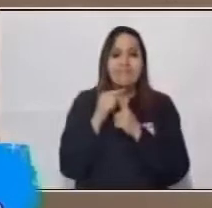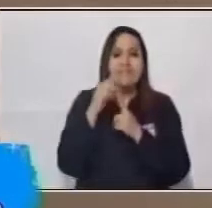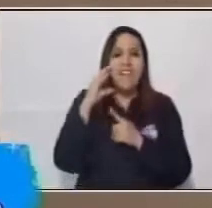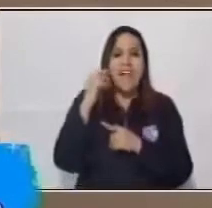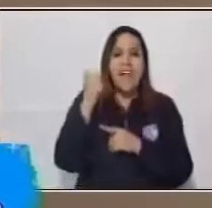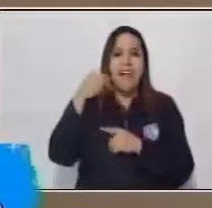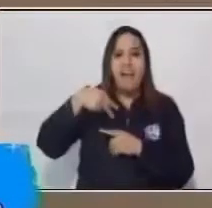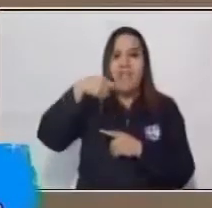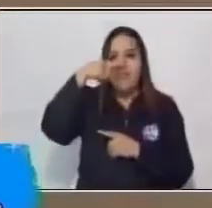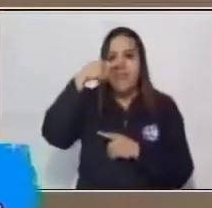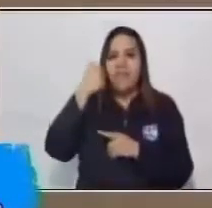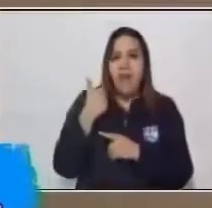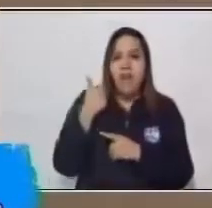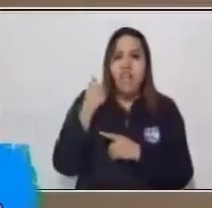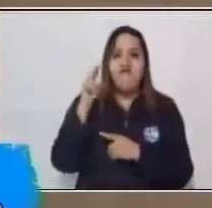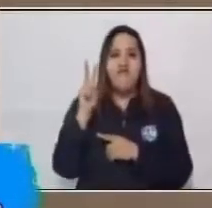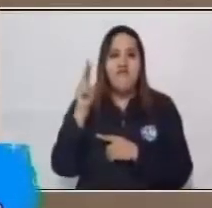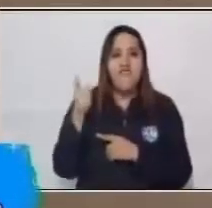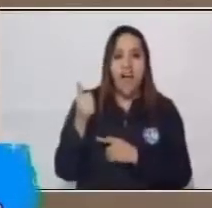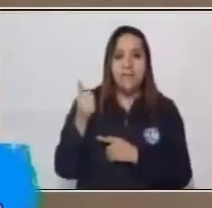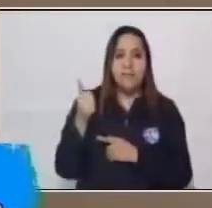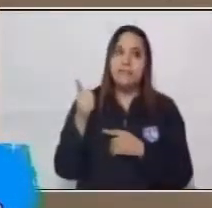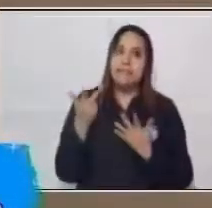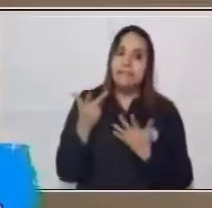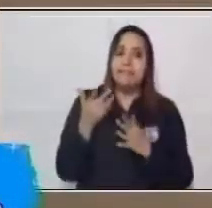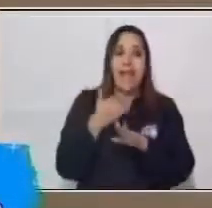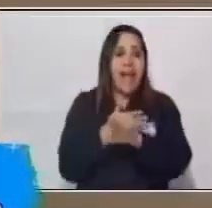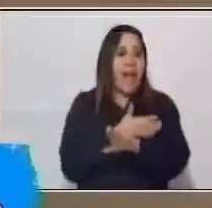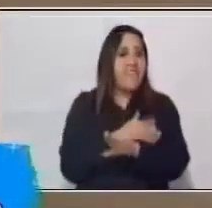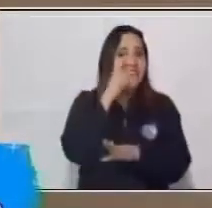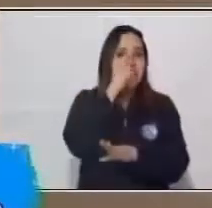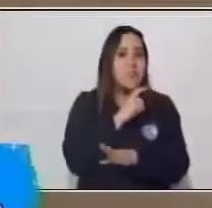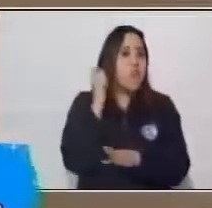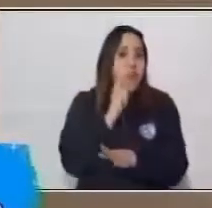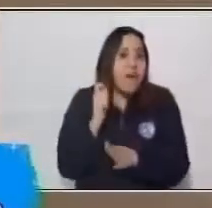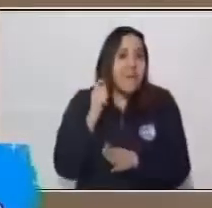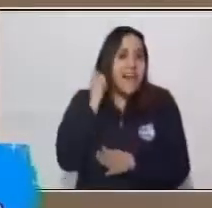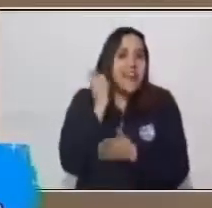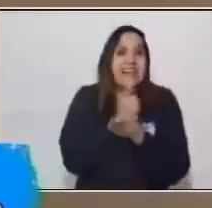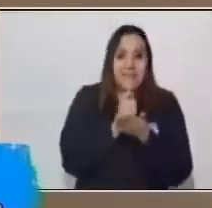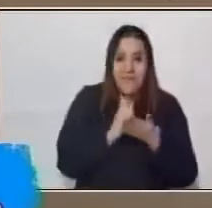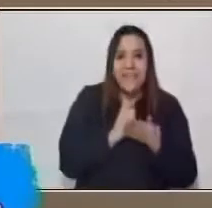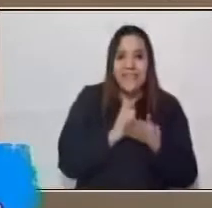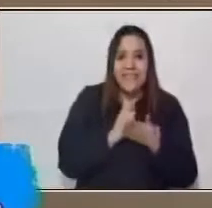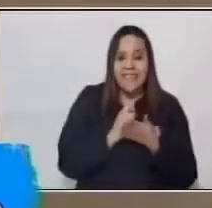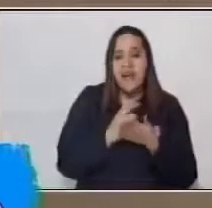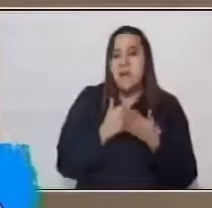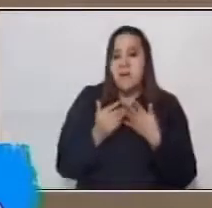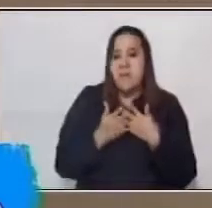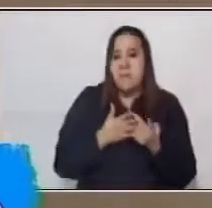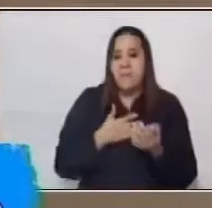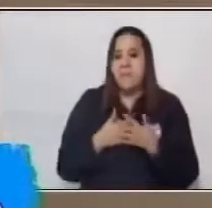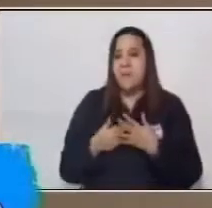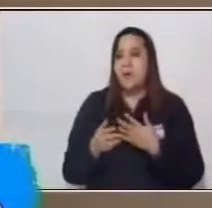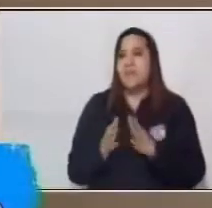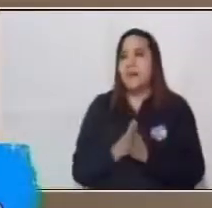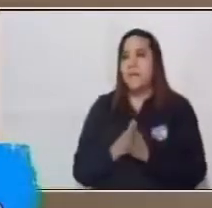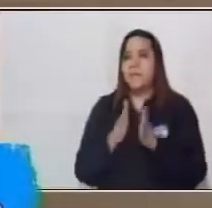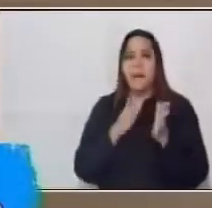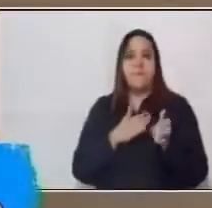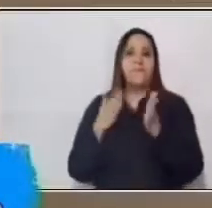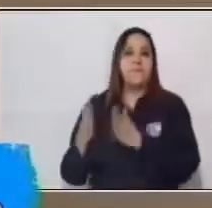ahorita tenemos. Para seguir con estos movimientos literarios vamos a ver el tercer movimiento